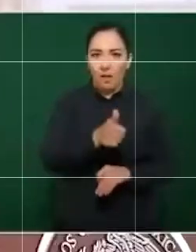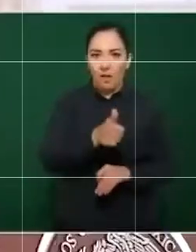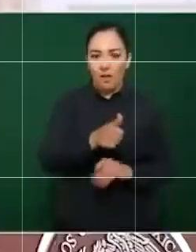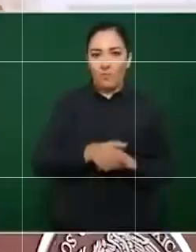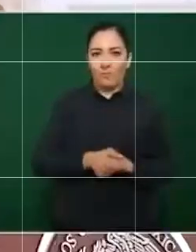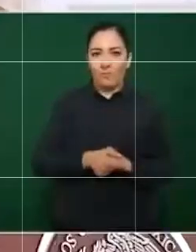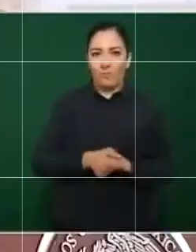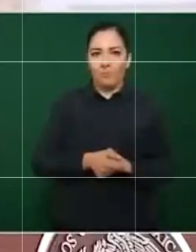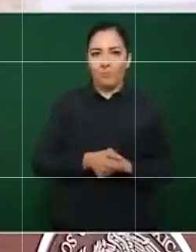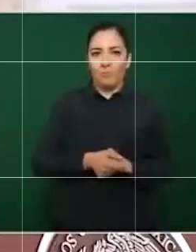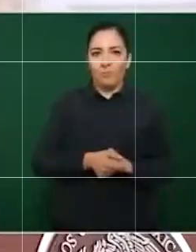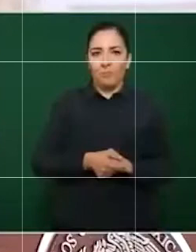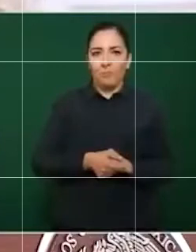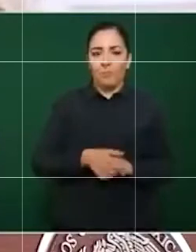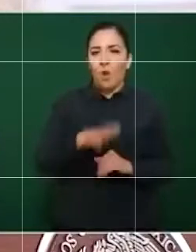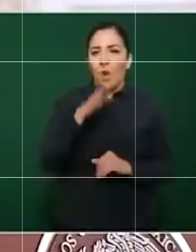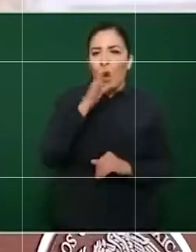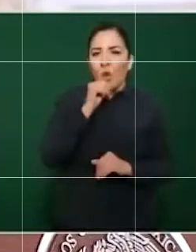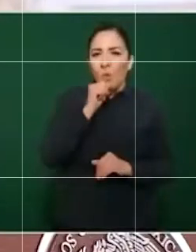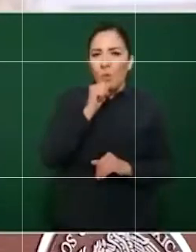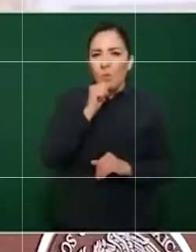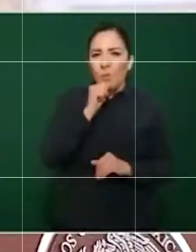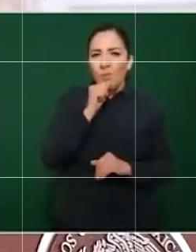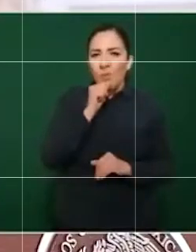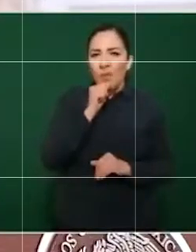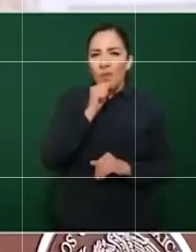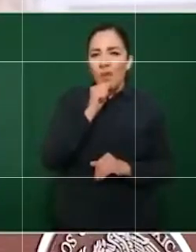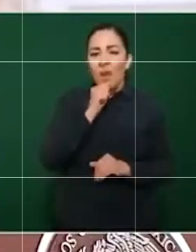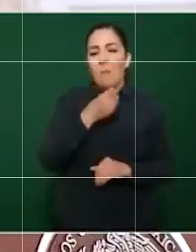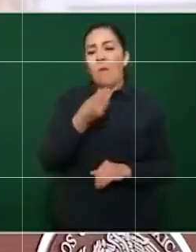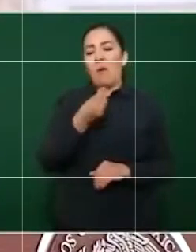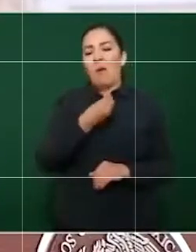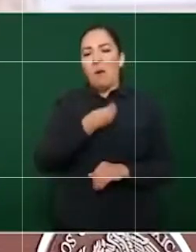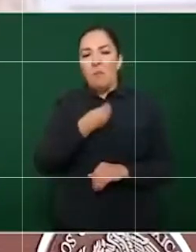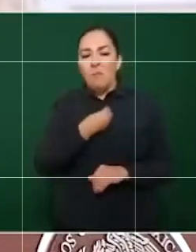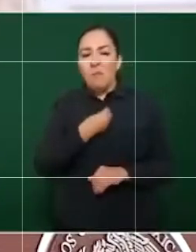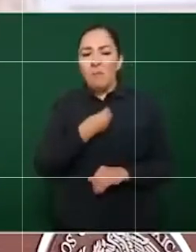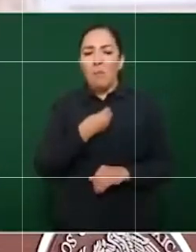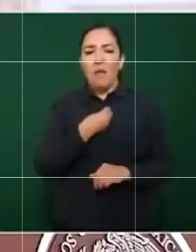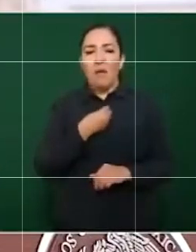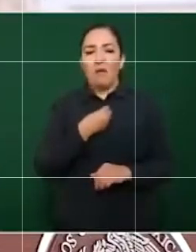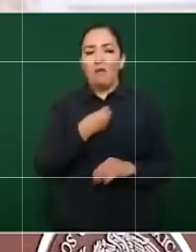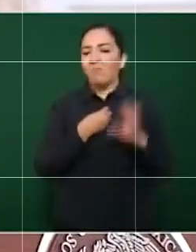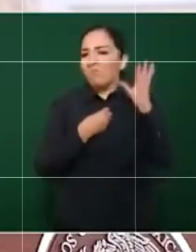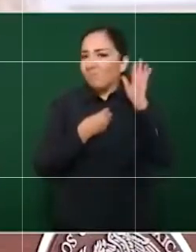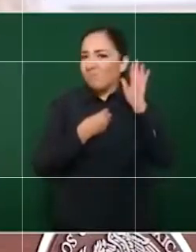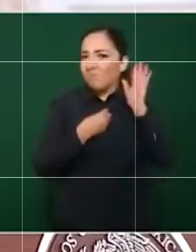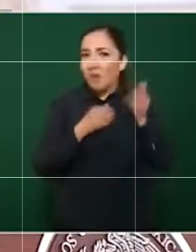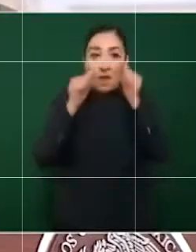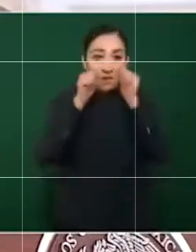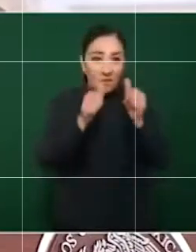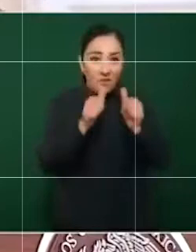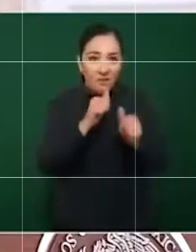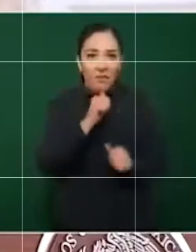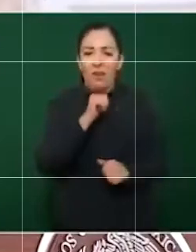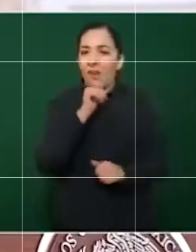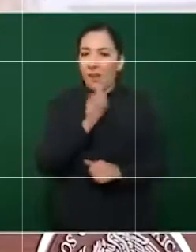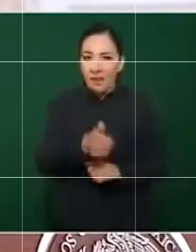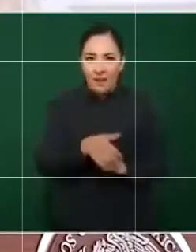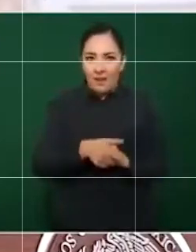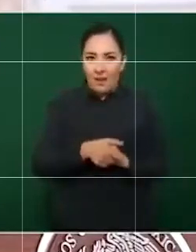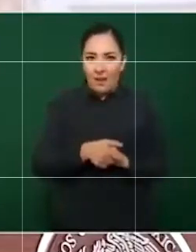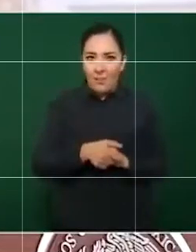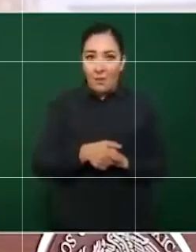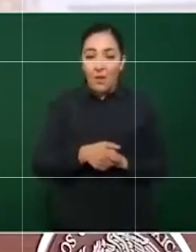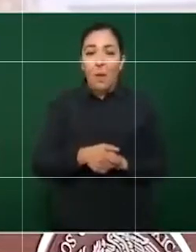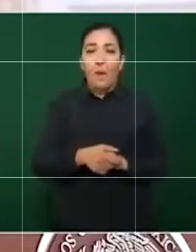Para ver en nosotros el ruido que no nos permite escucharnos y que no nos deje atender el dolor